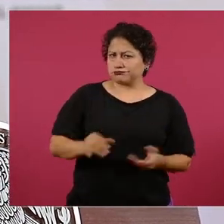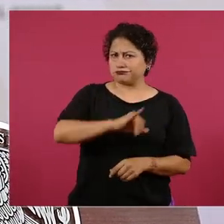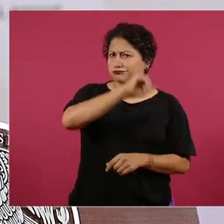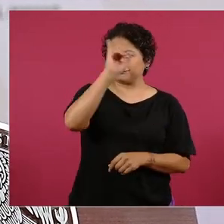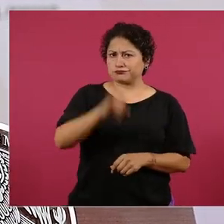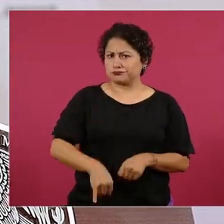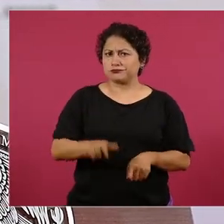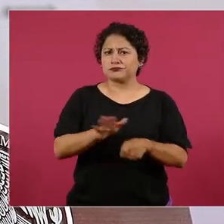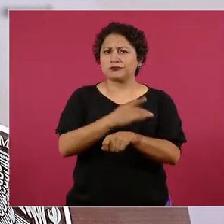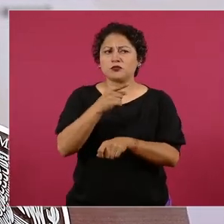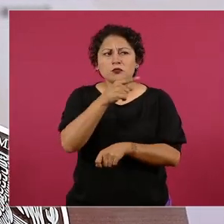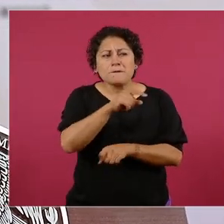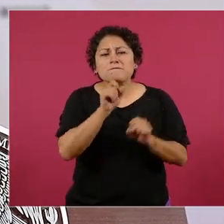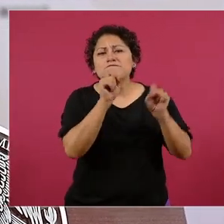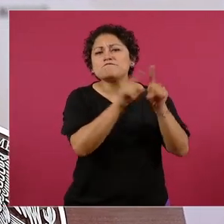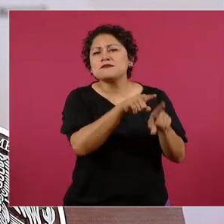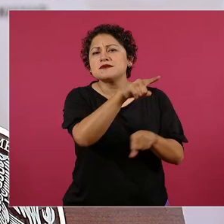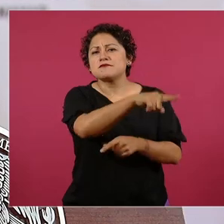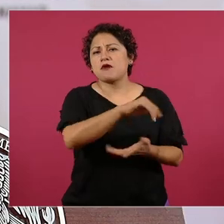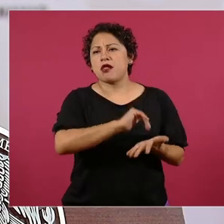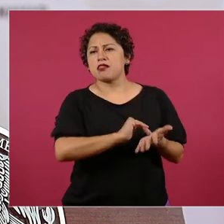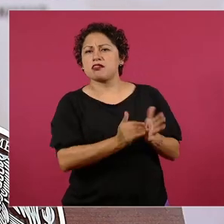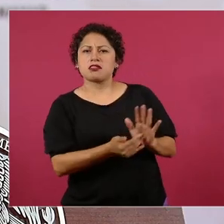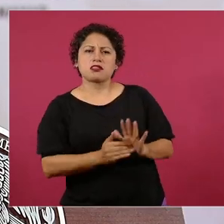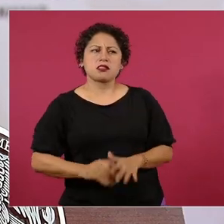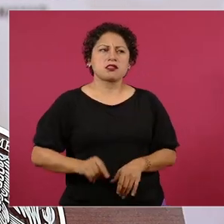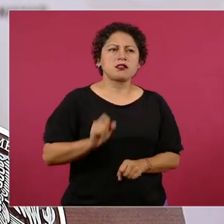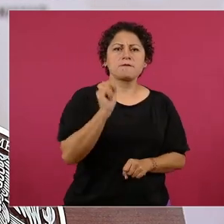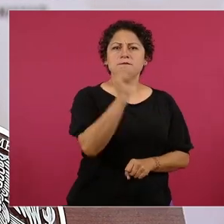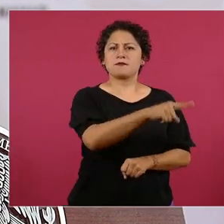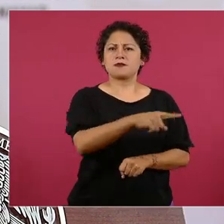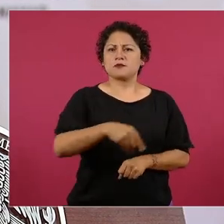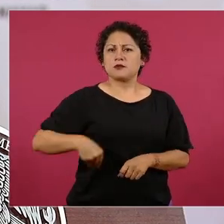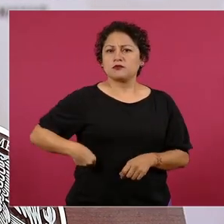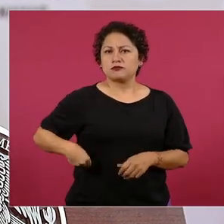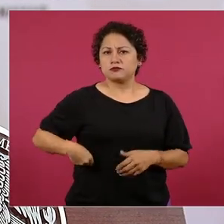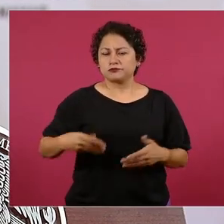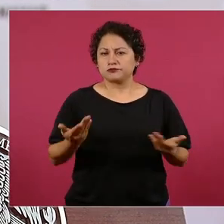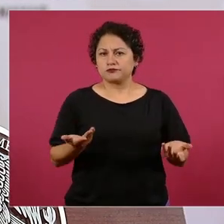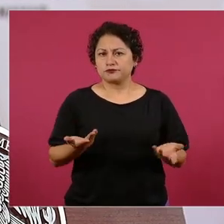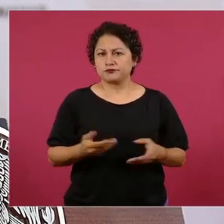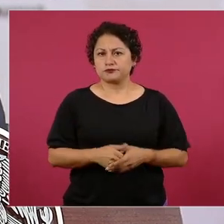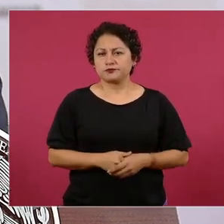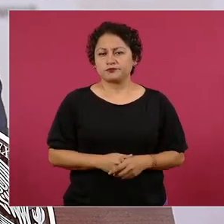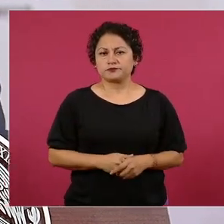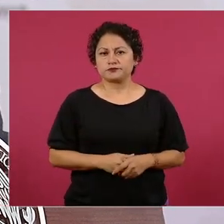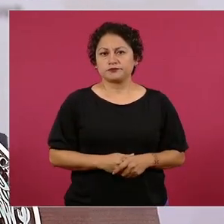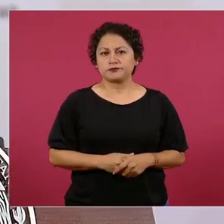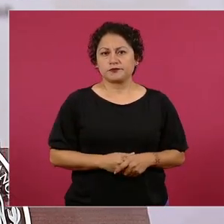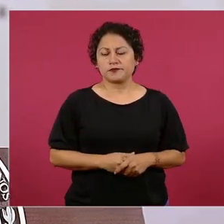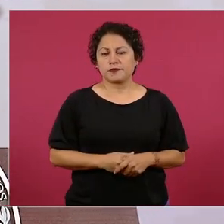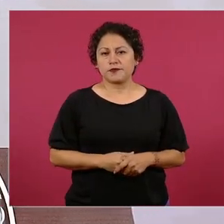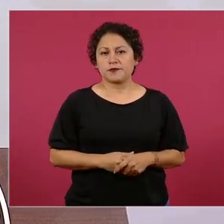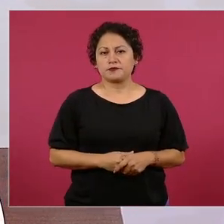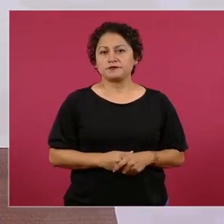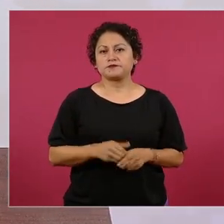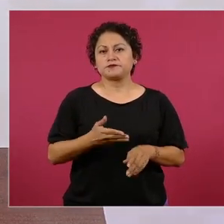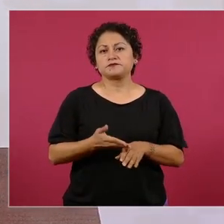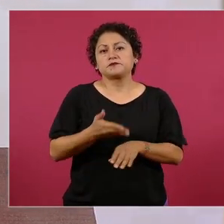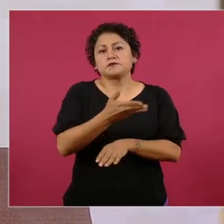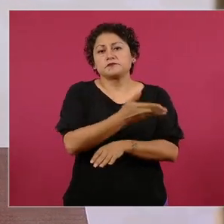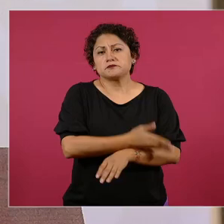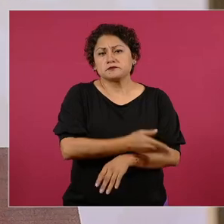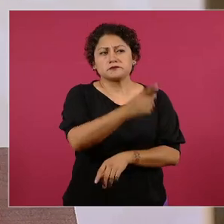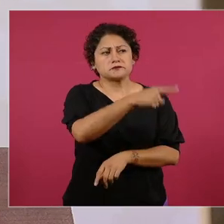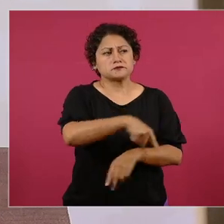hubo en México, no les importaba la pobreza